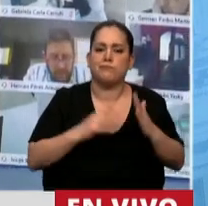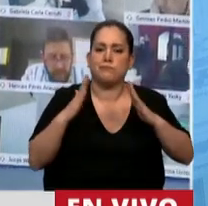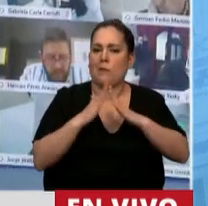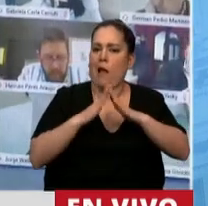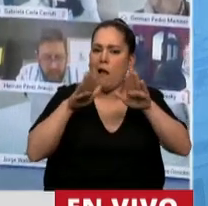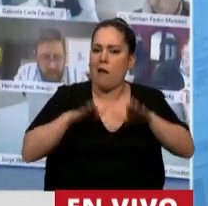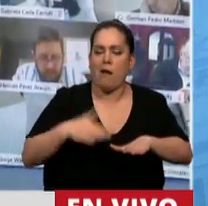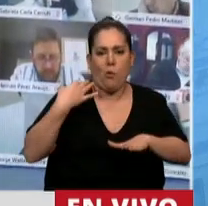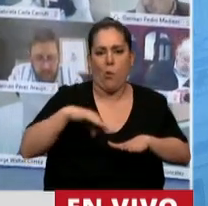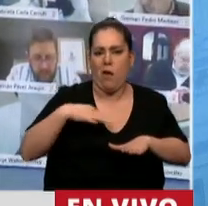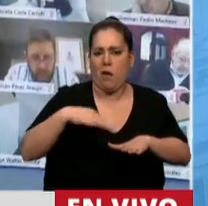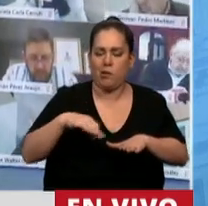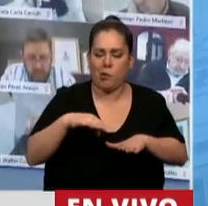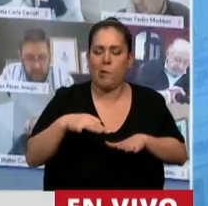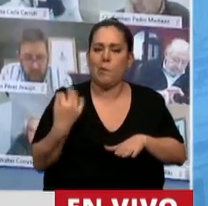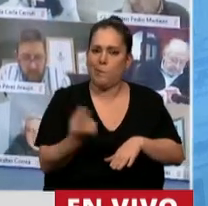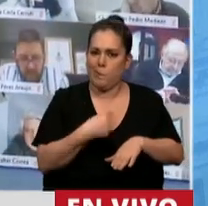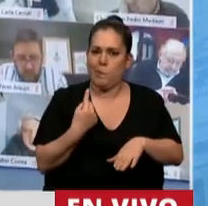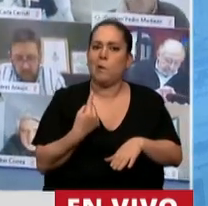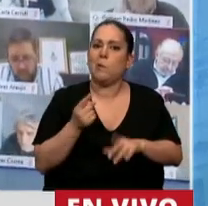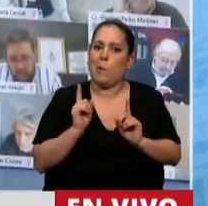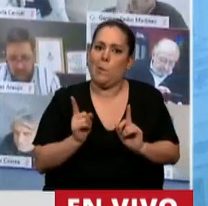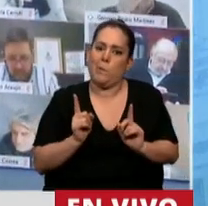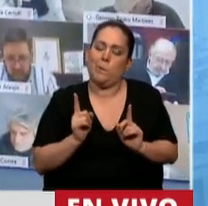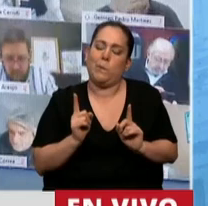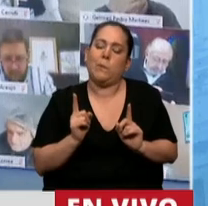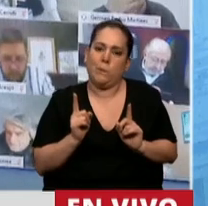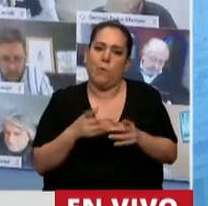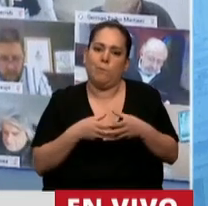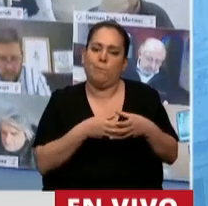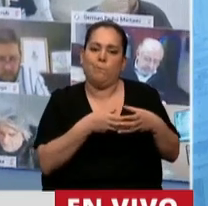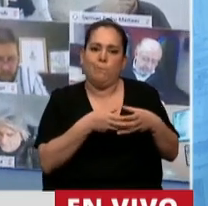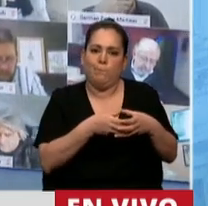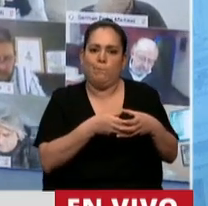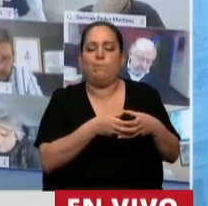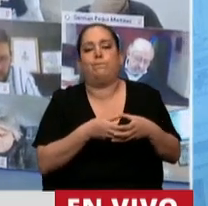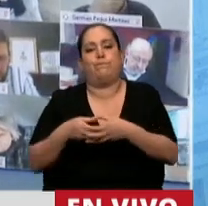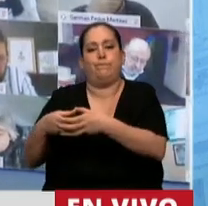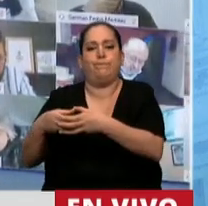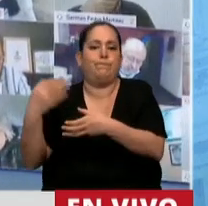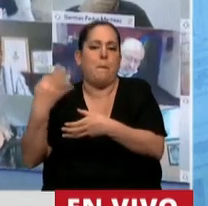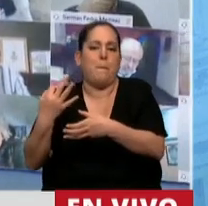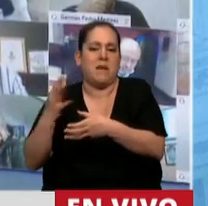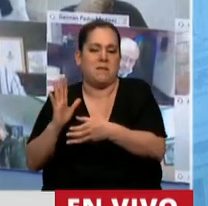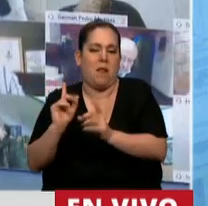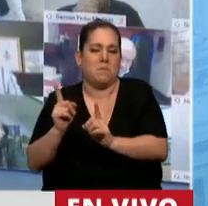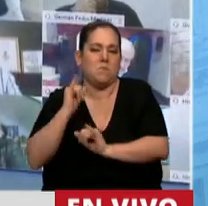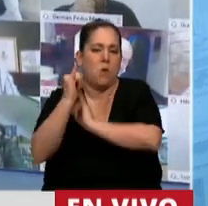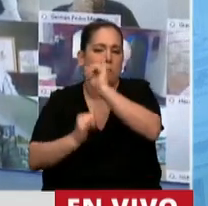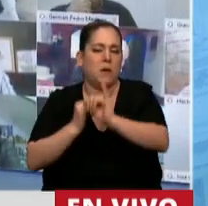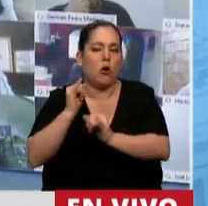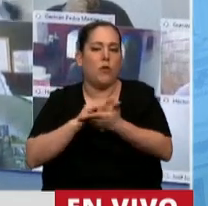obligatorio, y claramente nosotros estamos dentro de los exceptuados, como acá bien dijo la diputada López Nato, porque somos